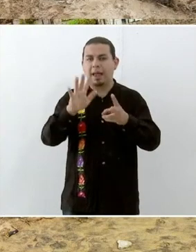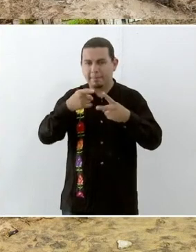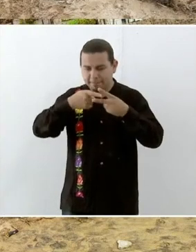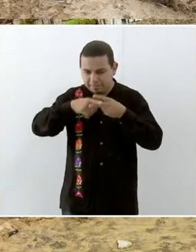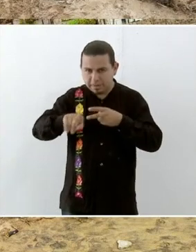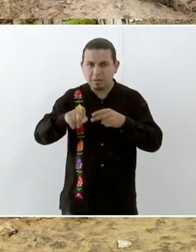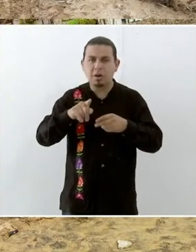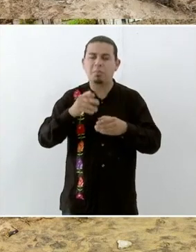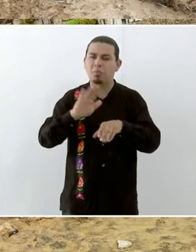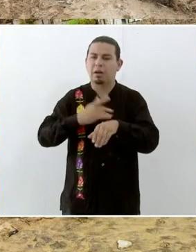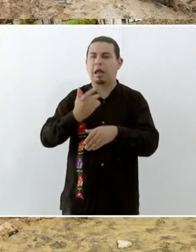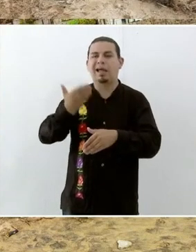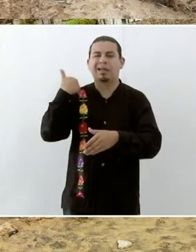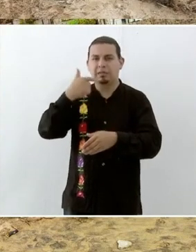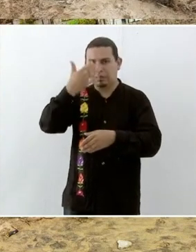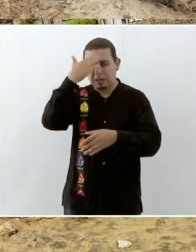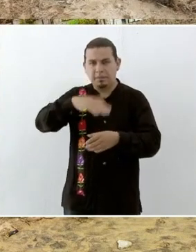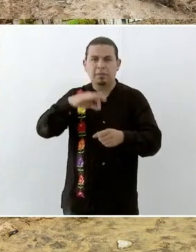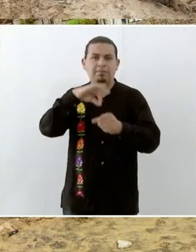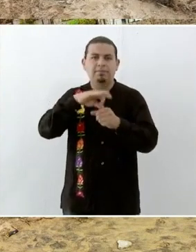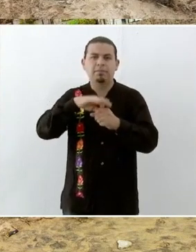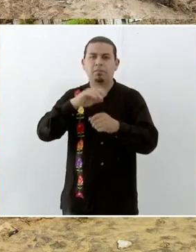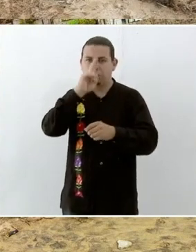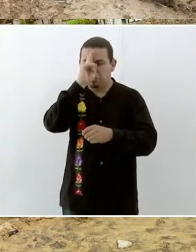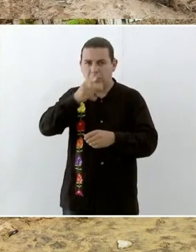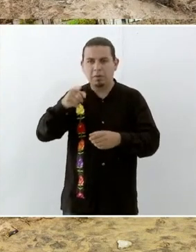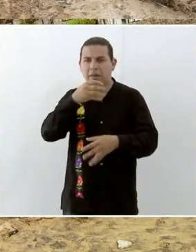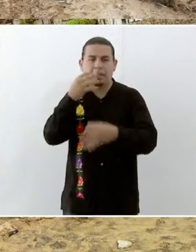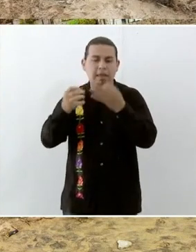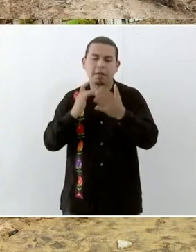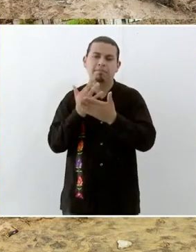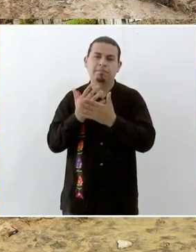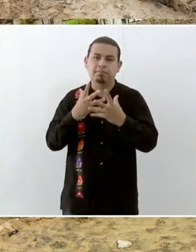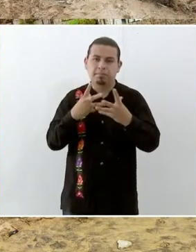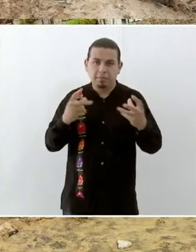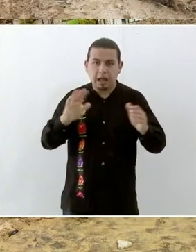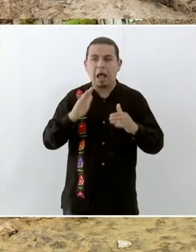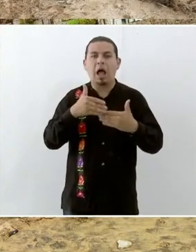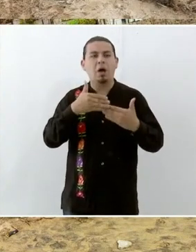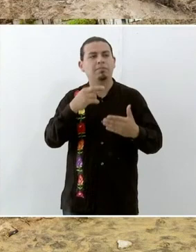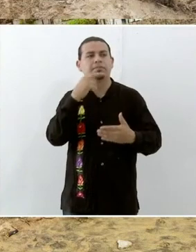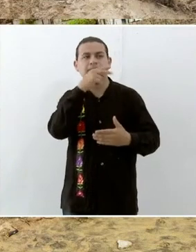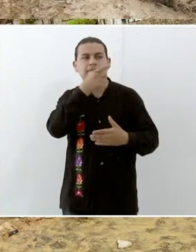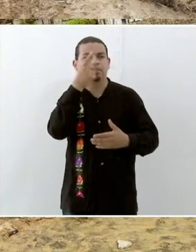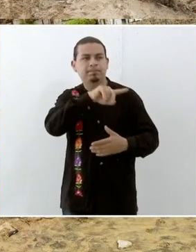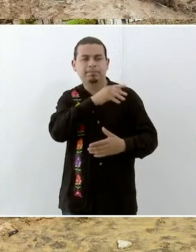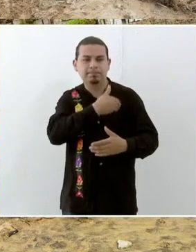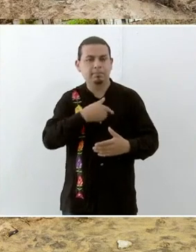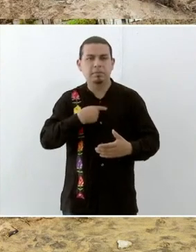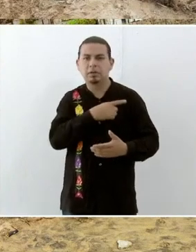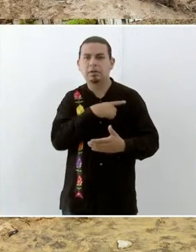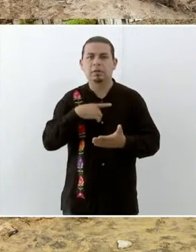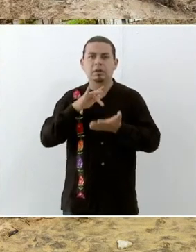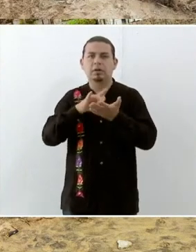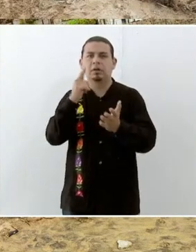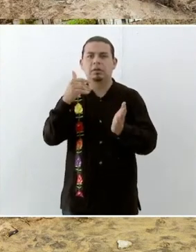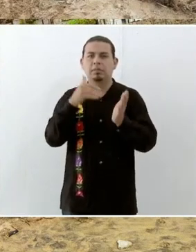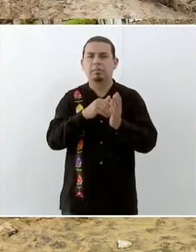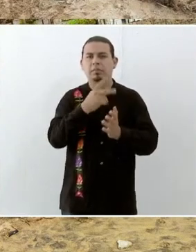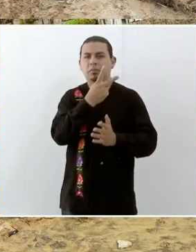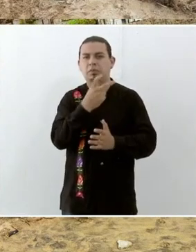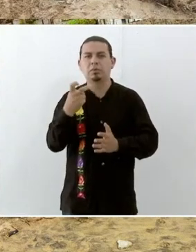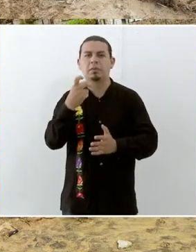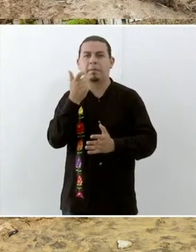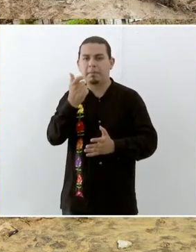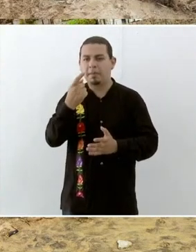electoral, pero la instrucción del señor presidente es que se haga de manera inmediata y el monto del apoyo es de 7 mil 200